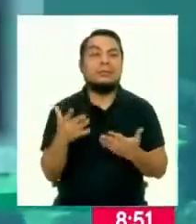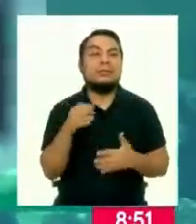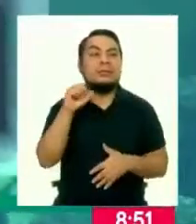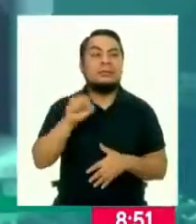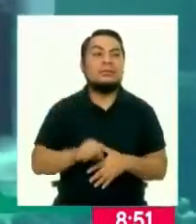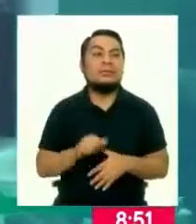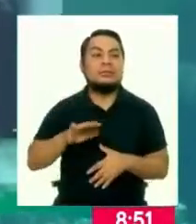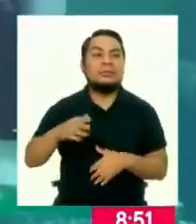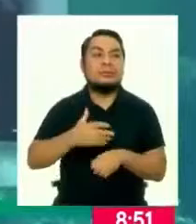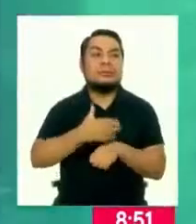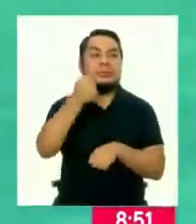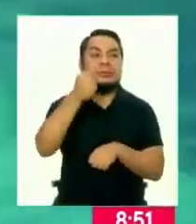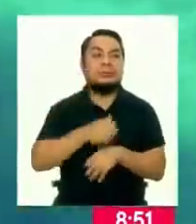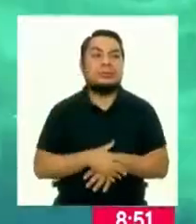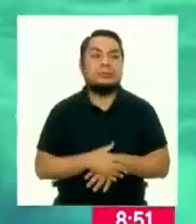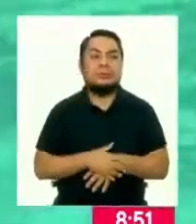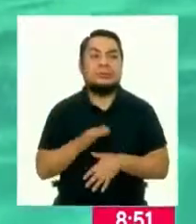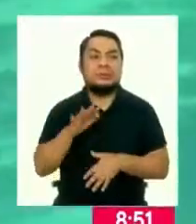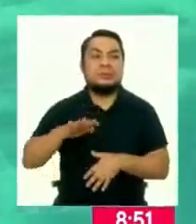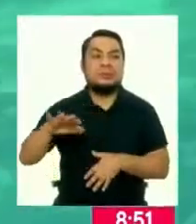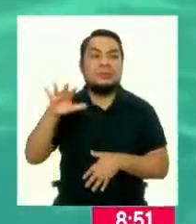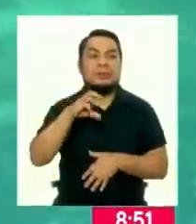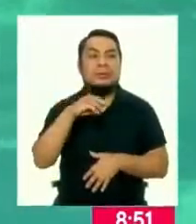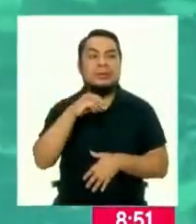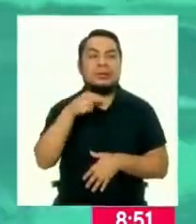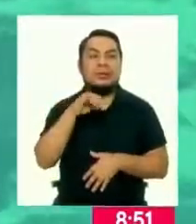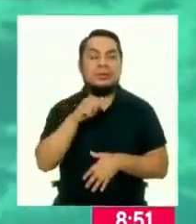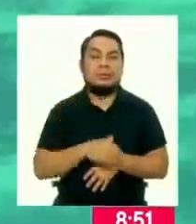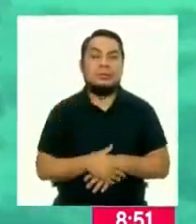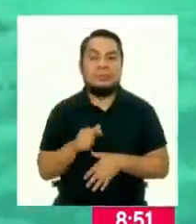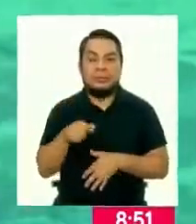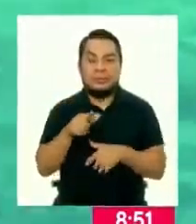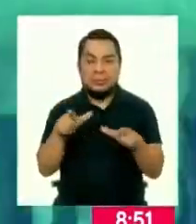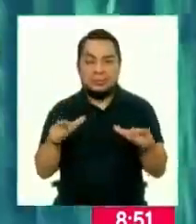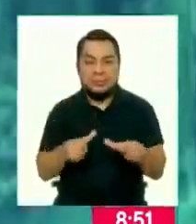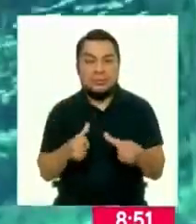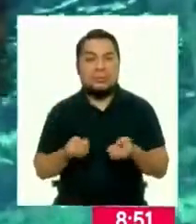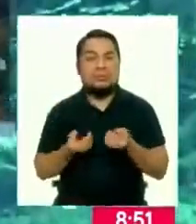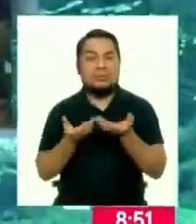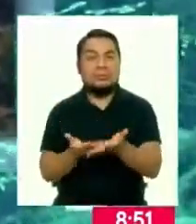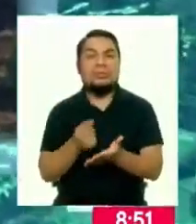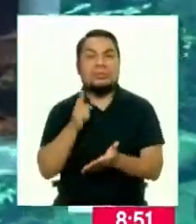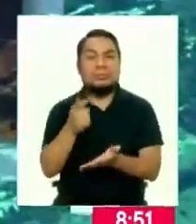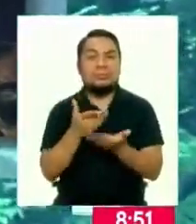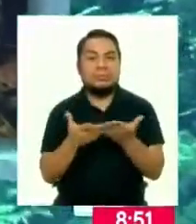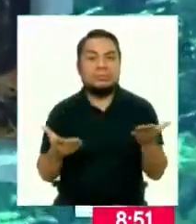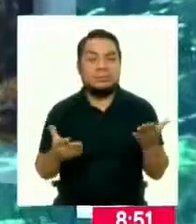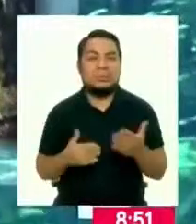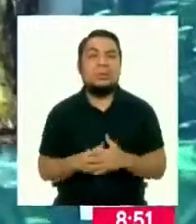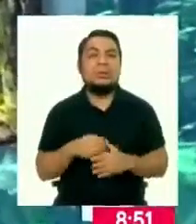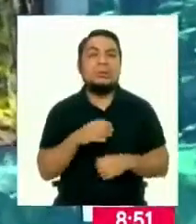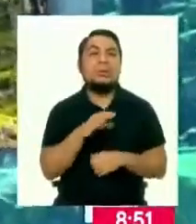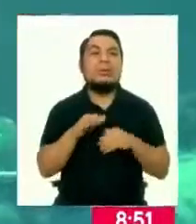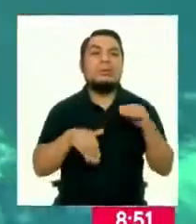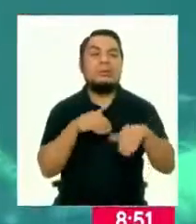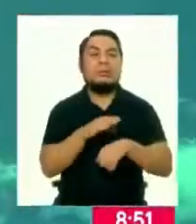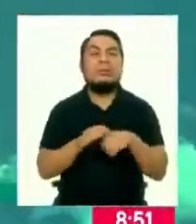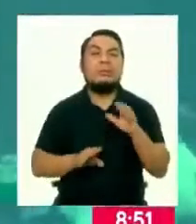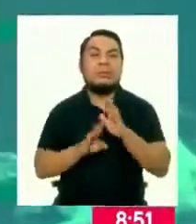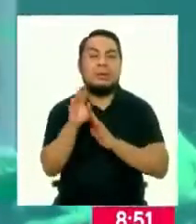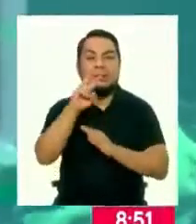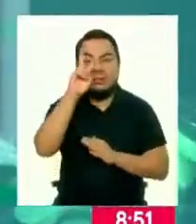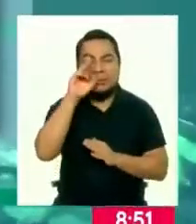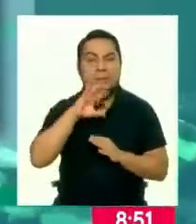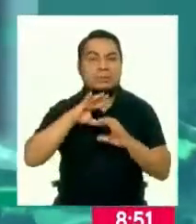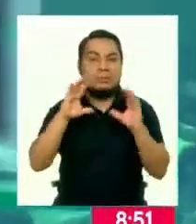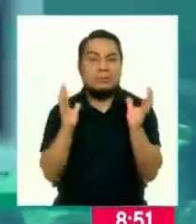el sur de Ica, al distrito de Marcona, un lugar que alberga uno de los paraísos costeros más productivos del Perú y